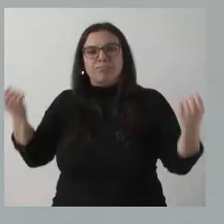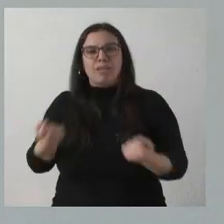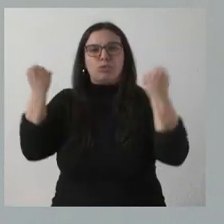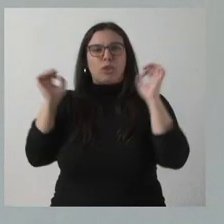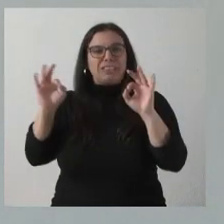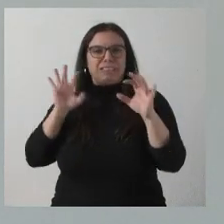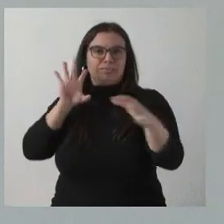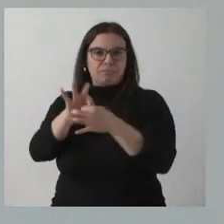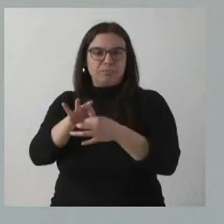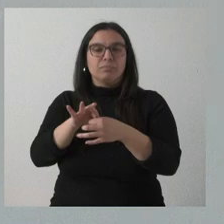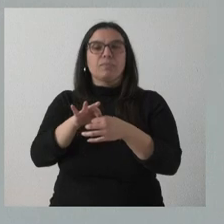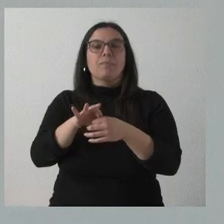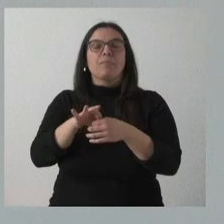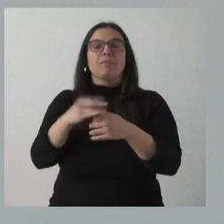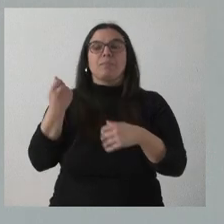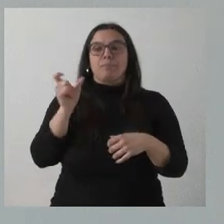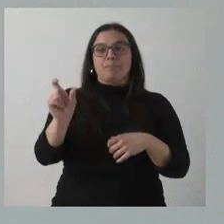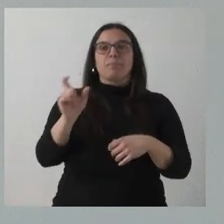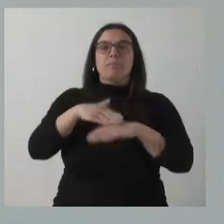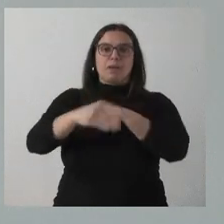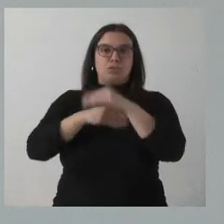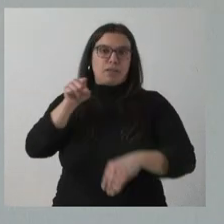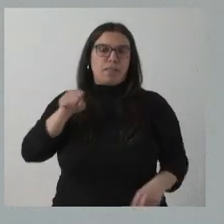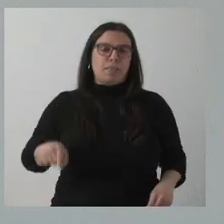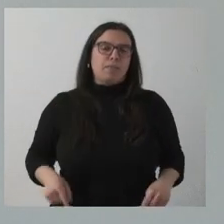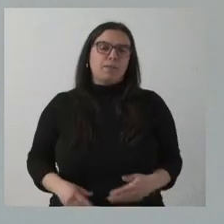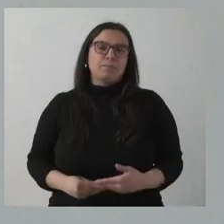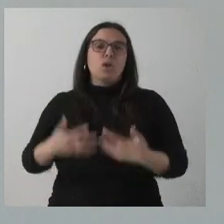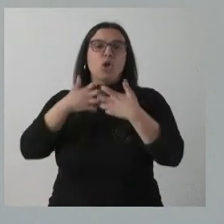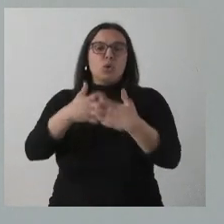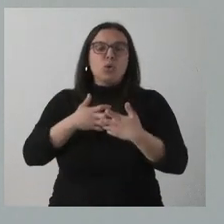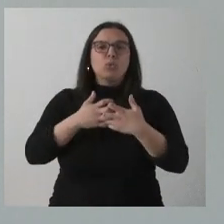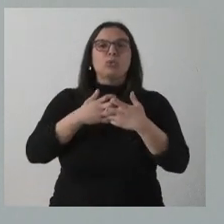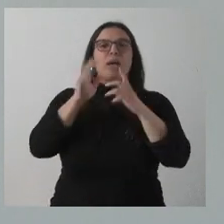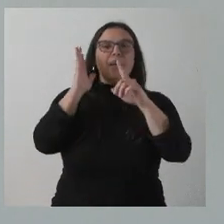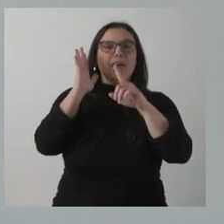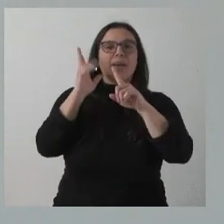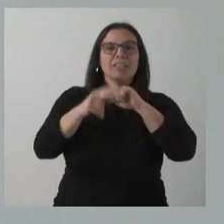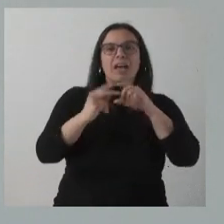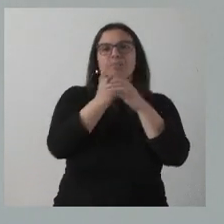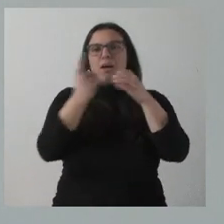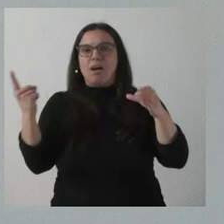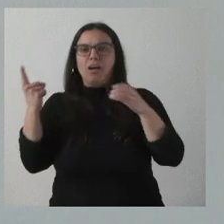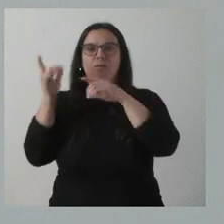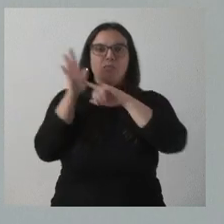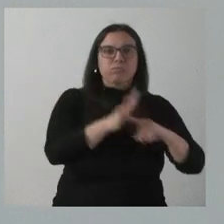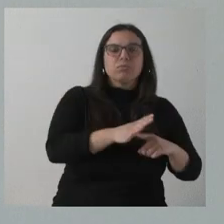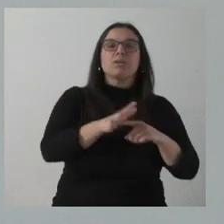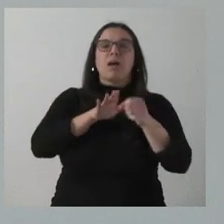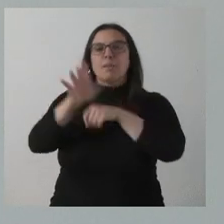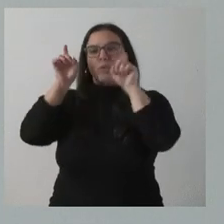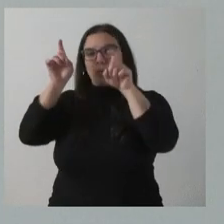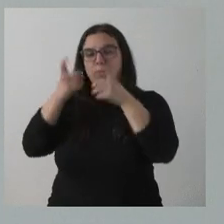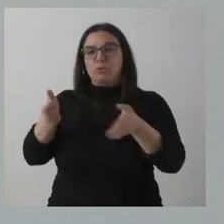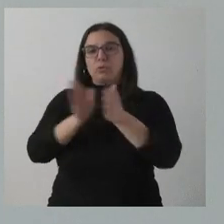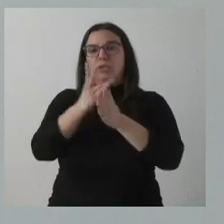El importe de lo que llevamos a cabo para este ámbito de la lucha contra la marginación social y, especialmente, en ámbito educativo son 200.000 euros.